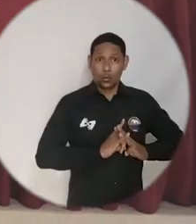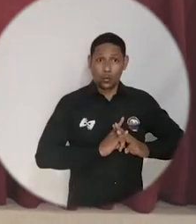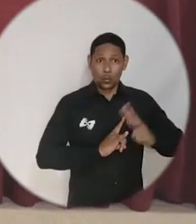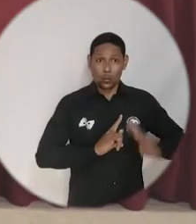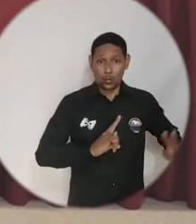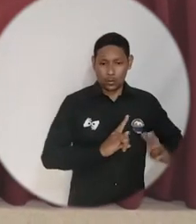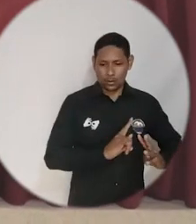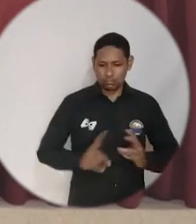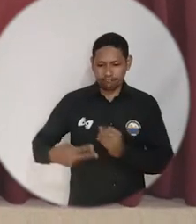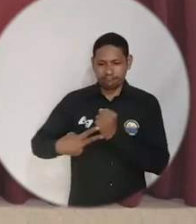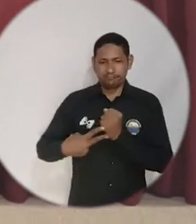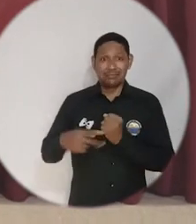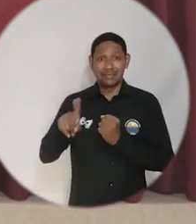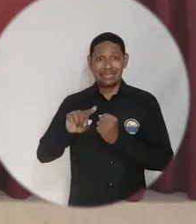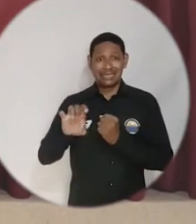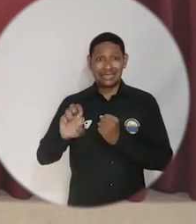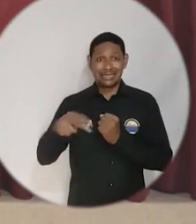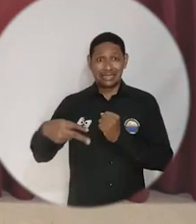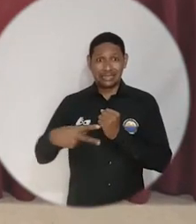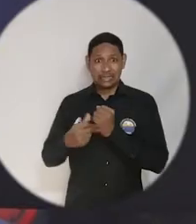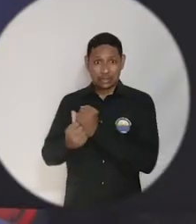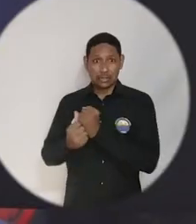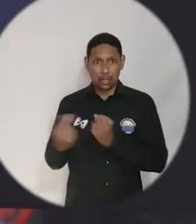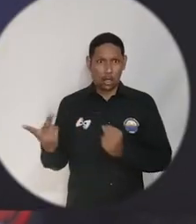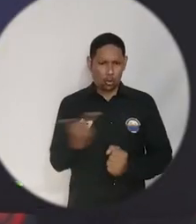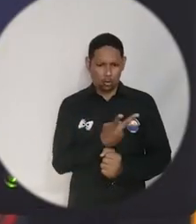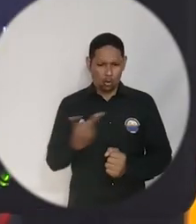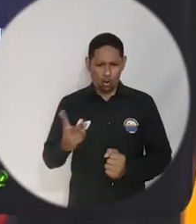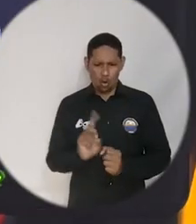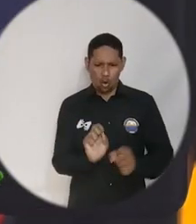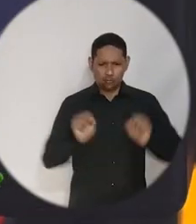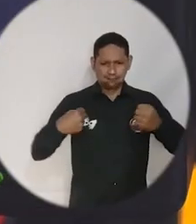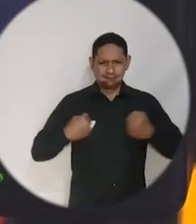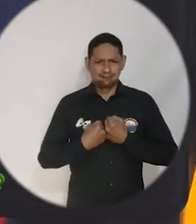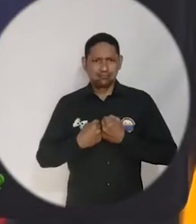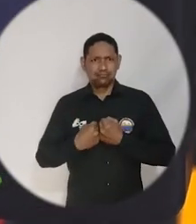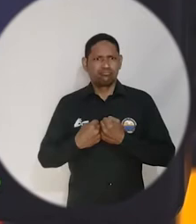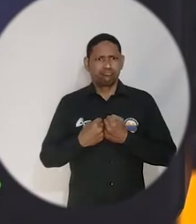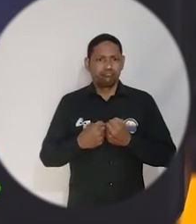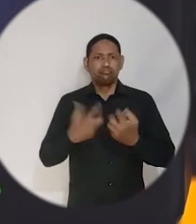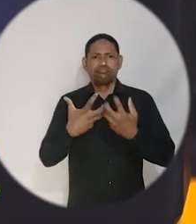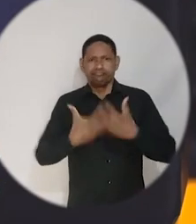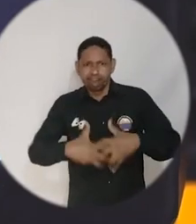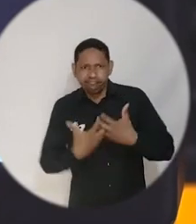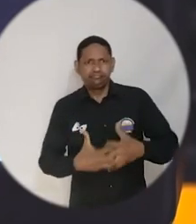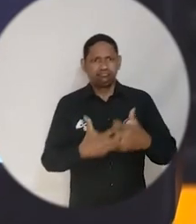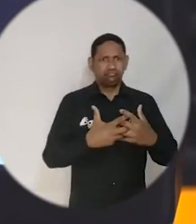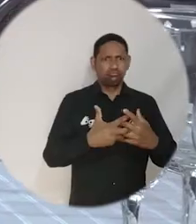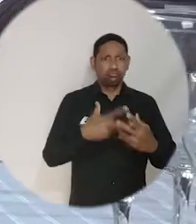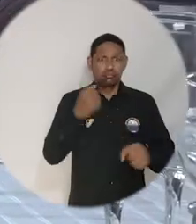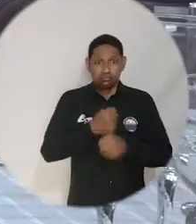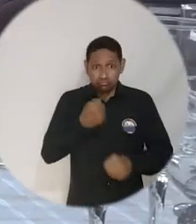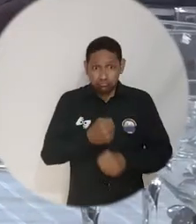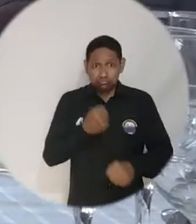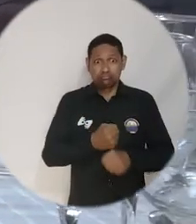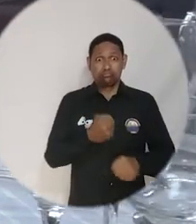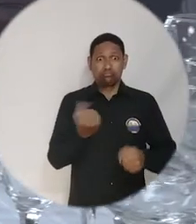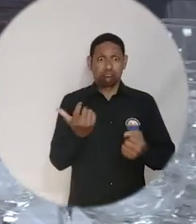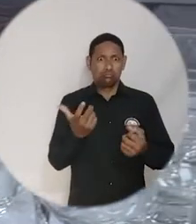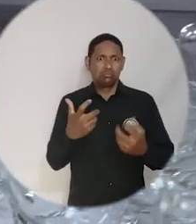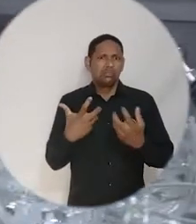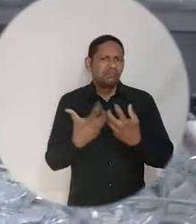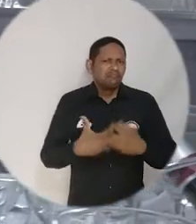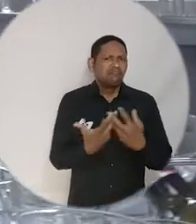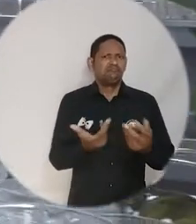La Universidad del Magdalena y el Servicio Nacional de Aprendizaje SENA constituyeron una alianza para financiar emprendimientos de estudiantes,